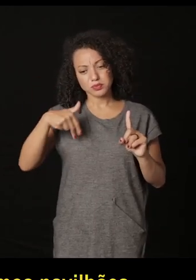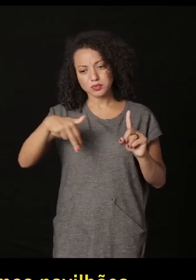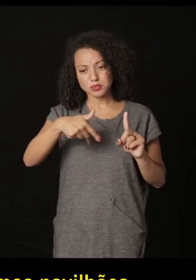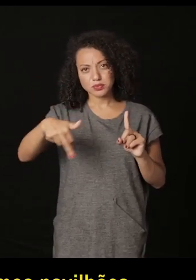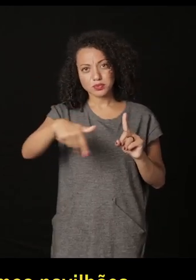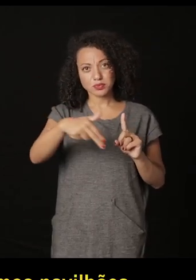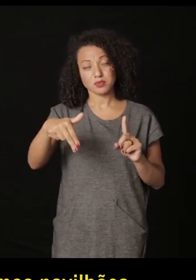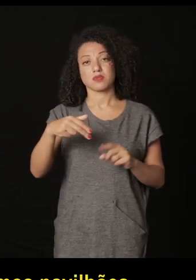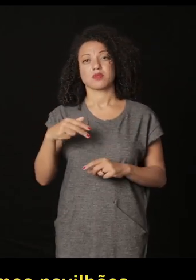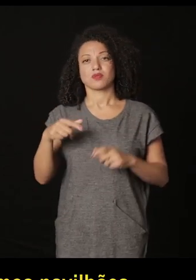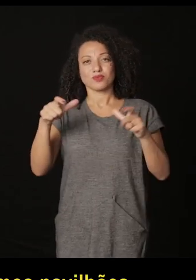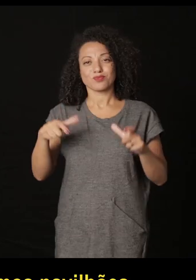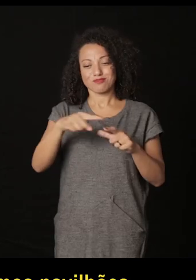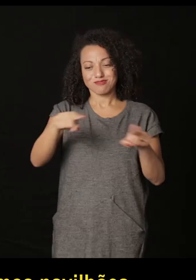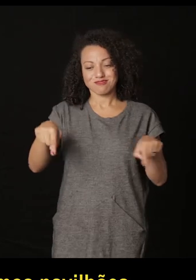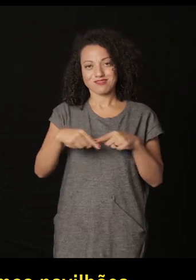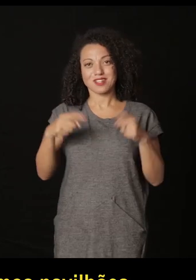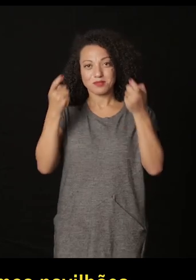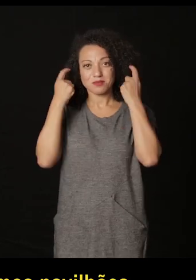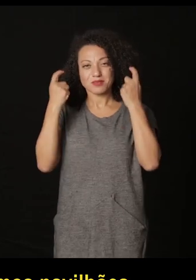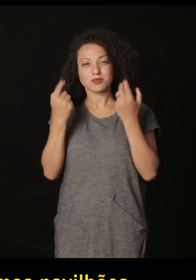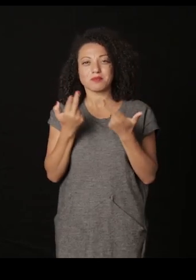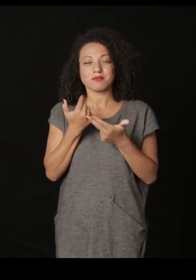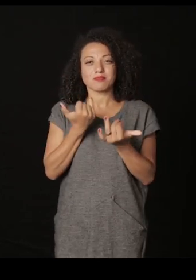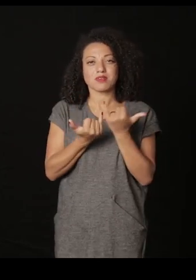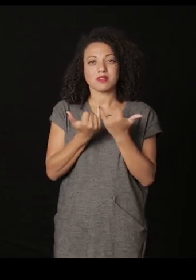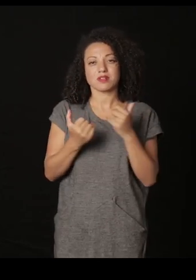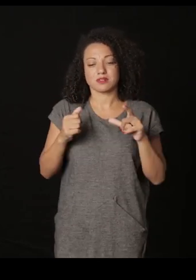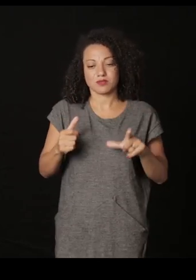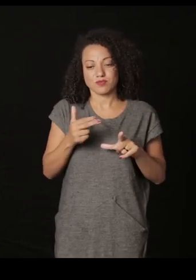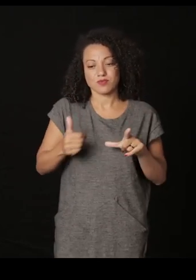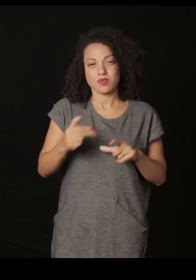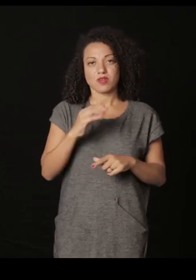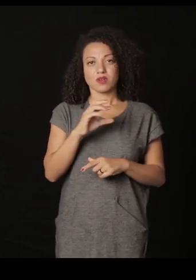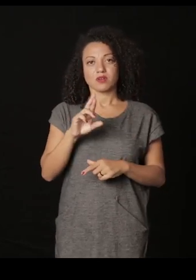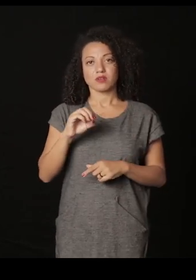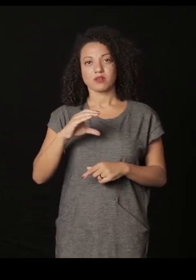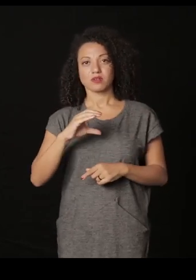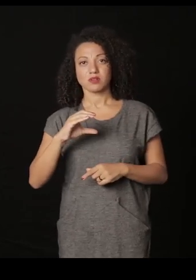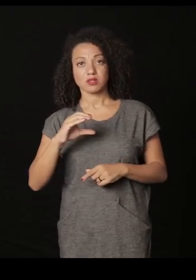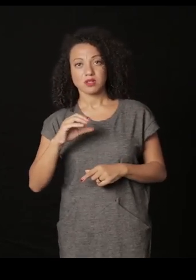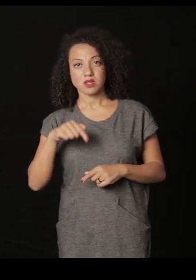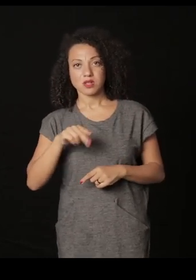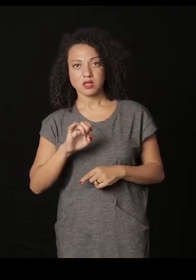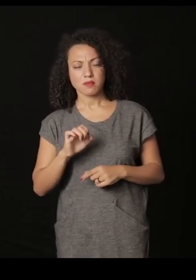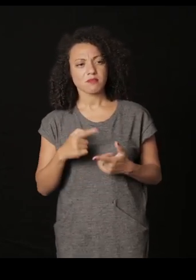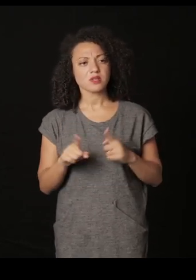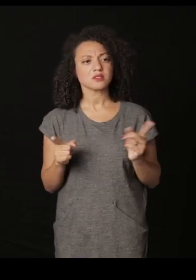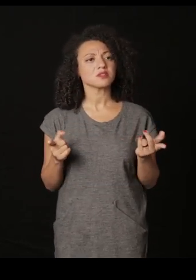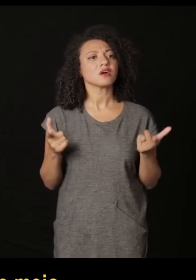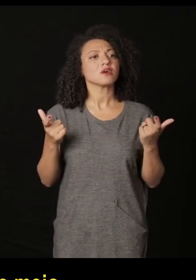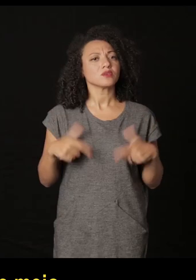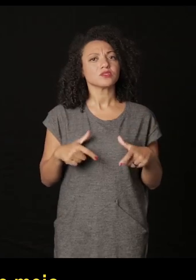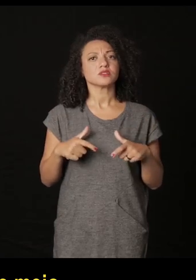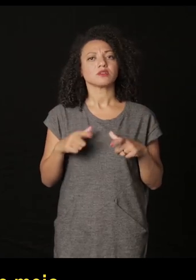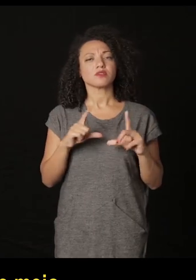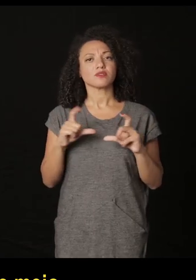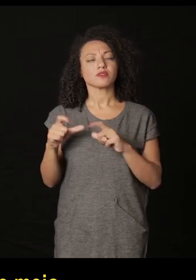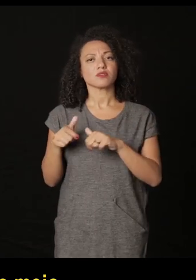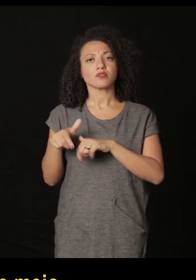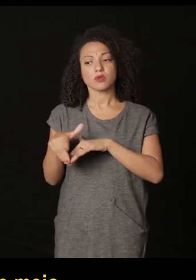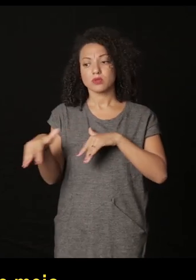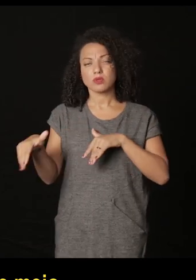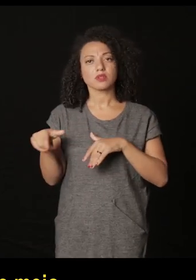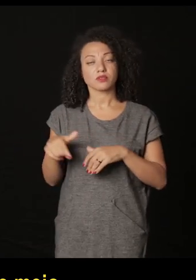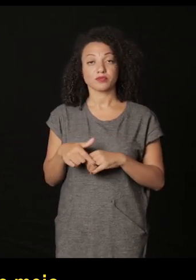de los últimos pabellones de México es como un croquis y me van a decir ¿y dónde está la fotografía de archivo? bueno sucede